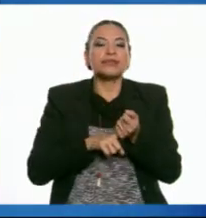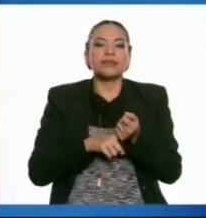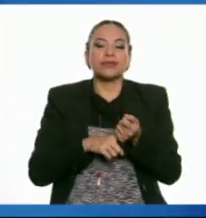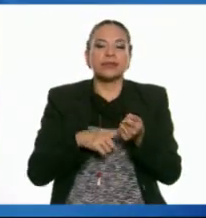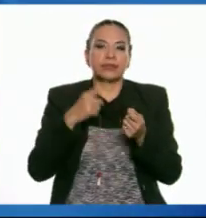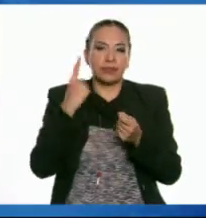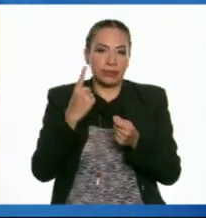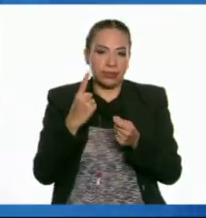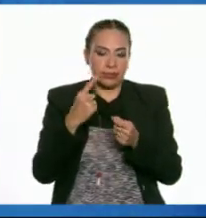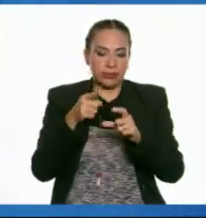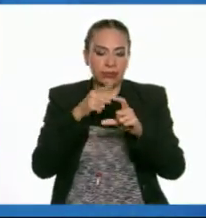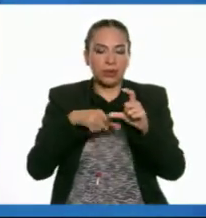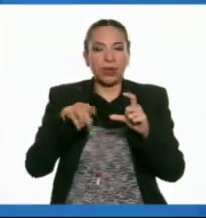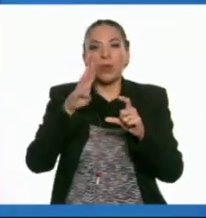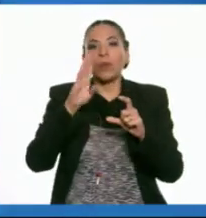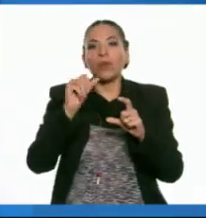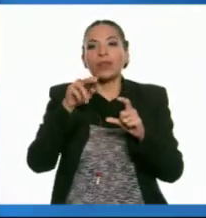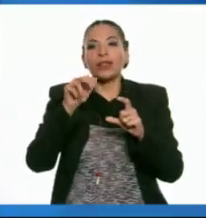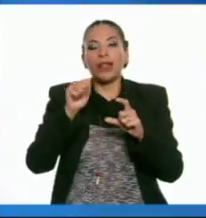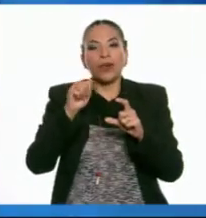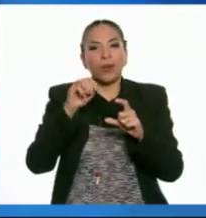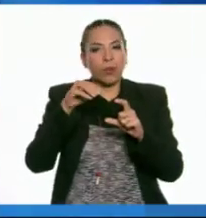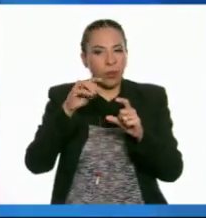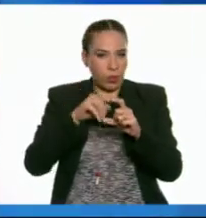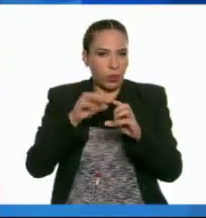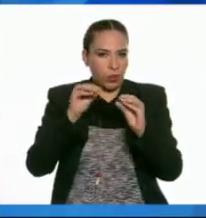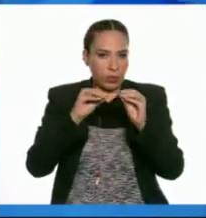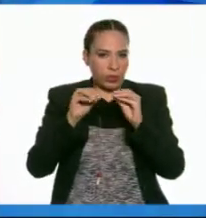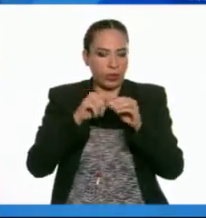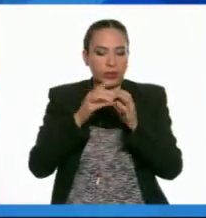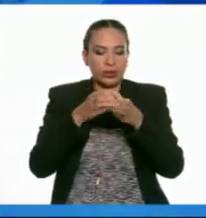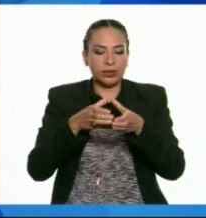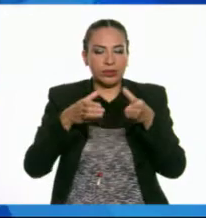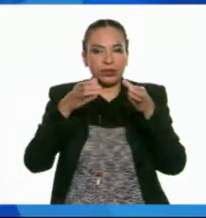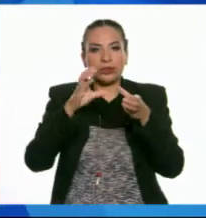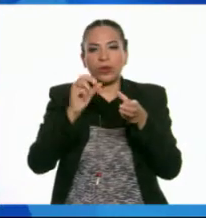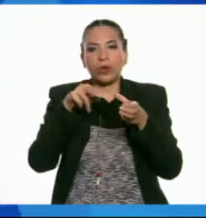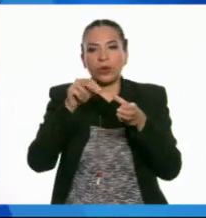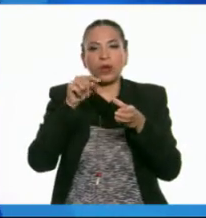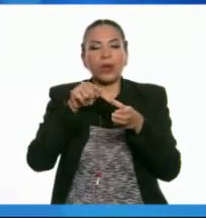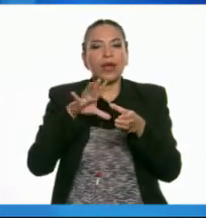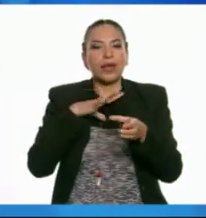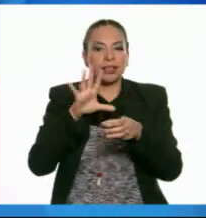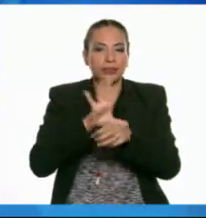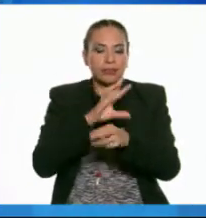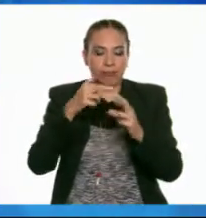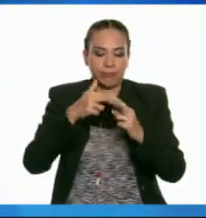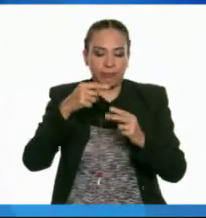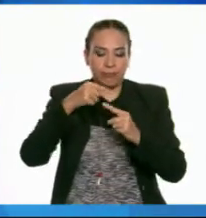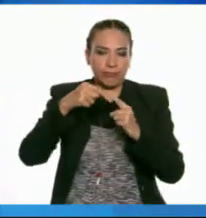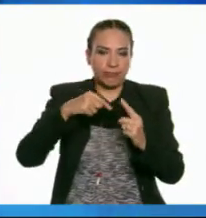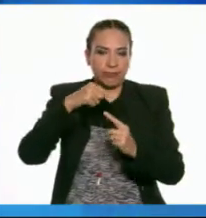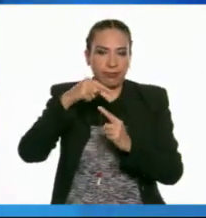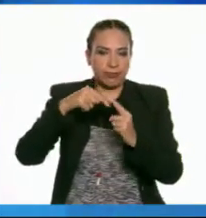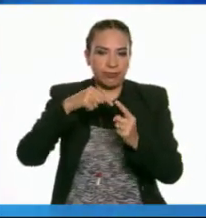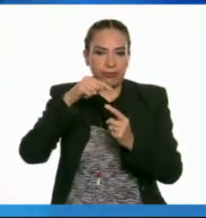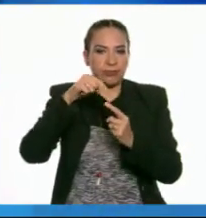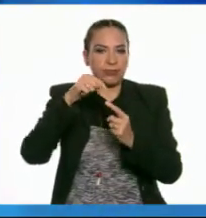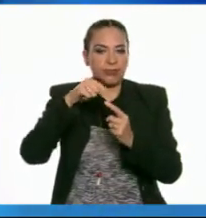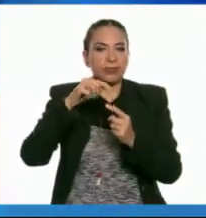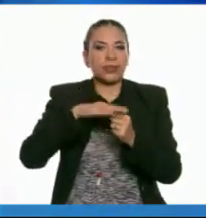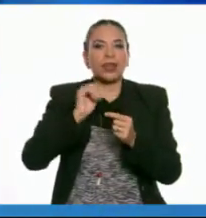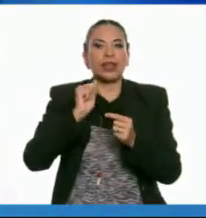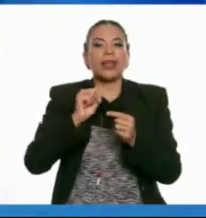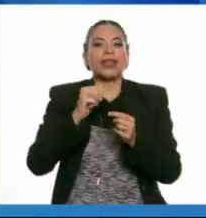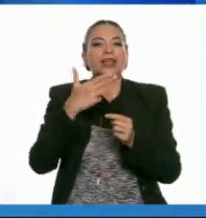una bobina móvil y un cono. La bobina móvil es un alambre de cobre enrollado alrededor de una